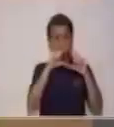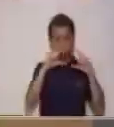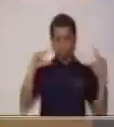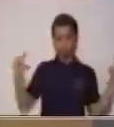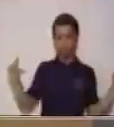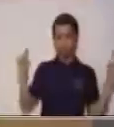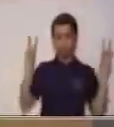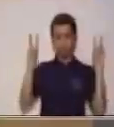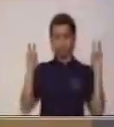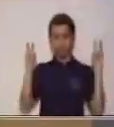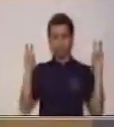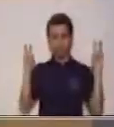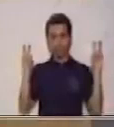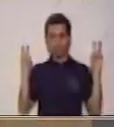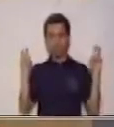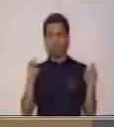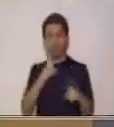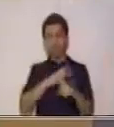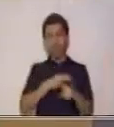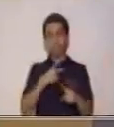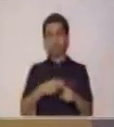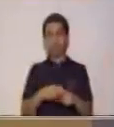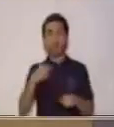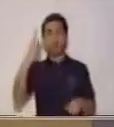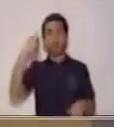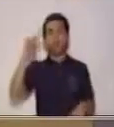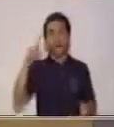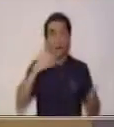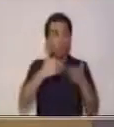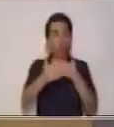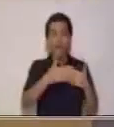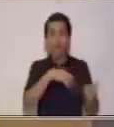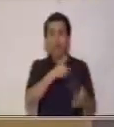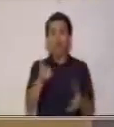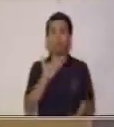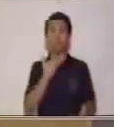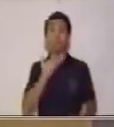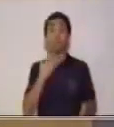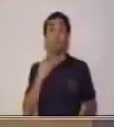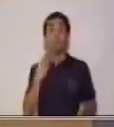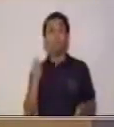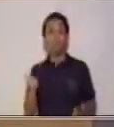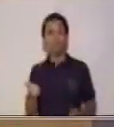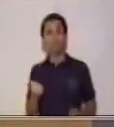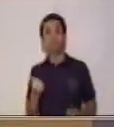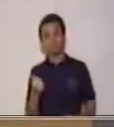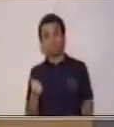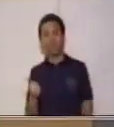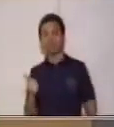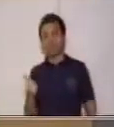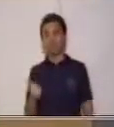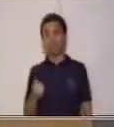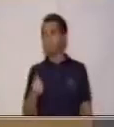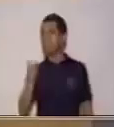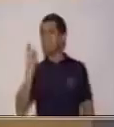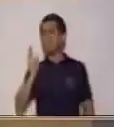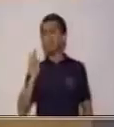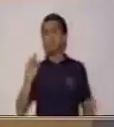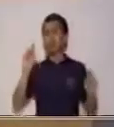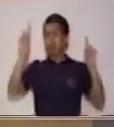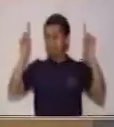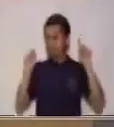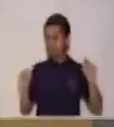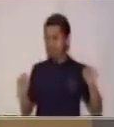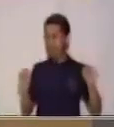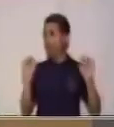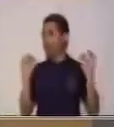mayoría del eslogan están encerrados en signos de admiración. No todos, pero la mayoría está. Porque es